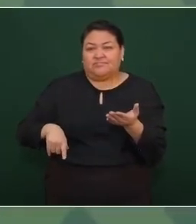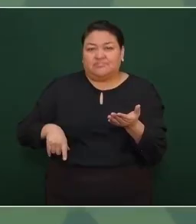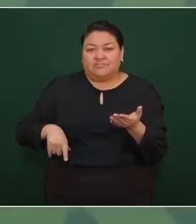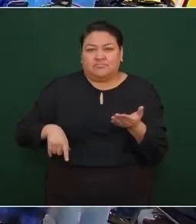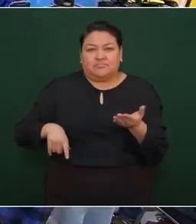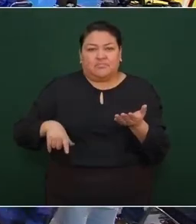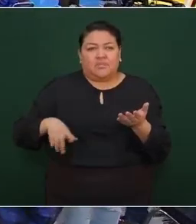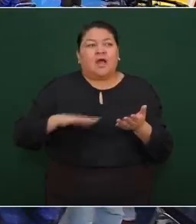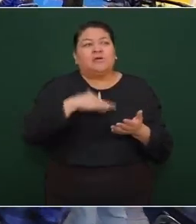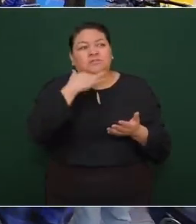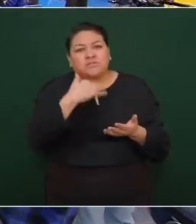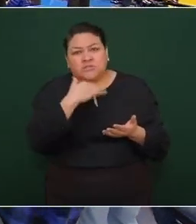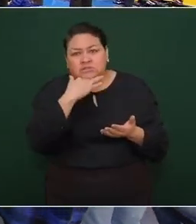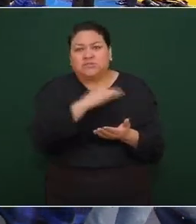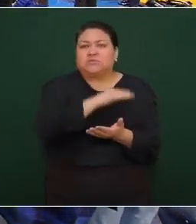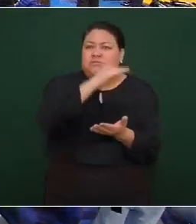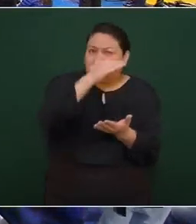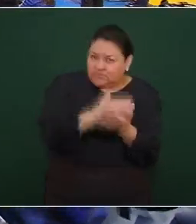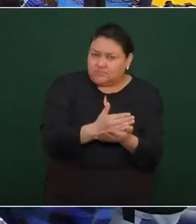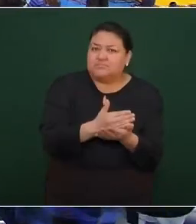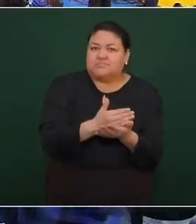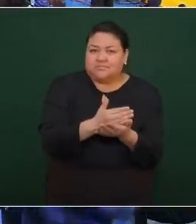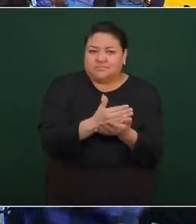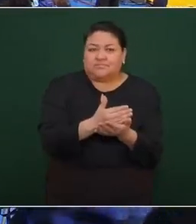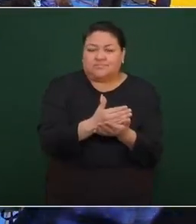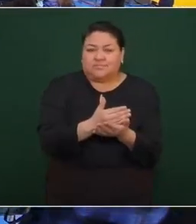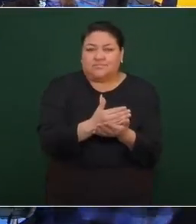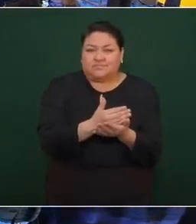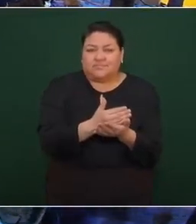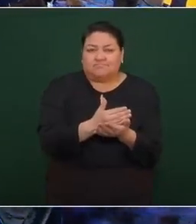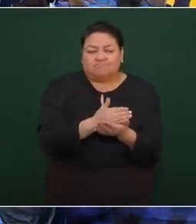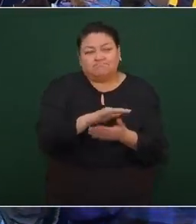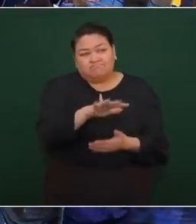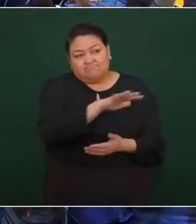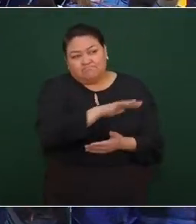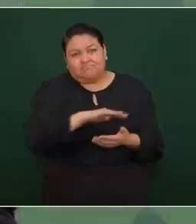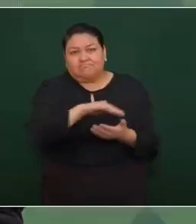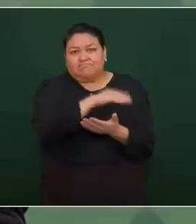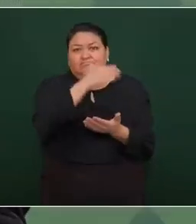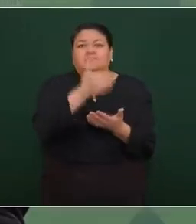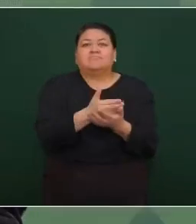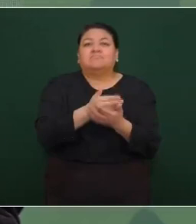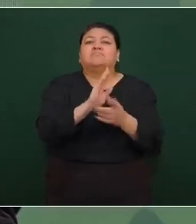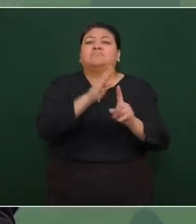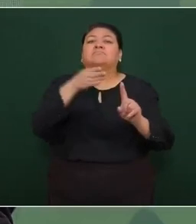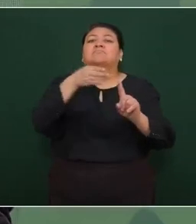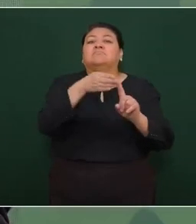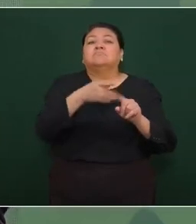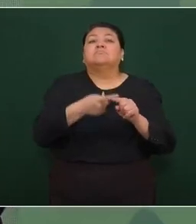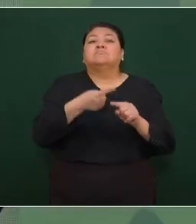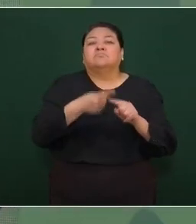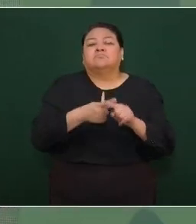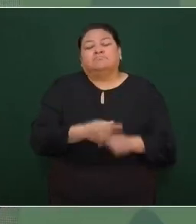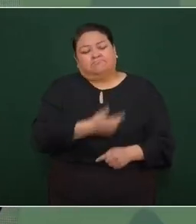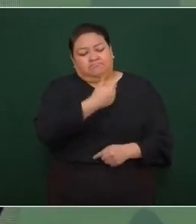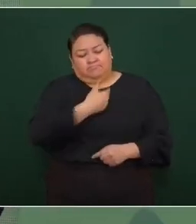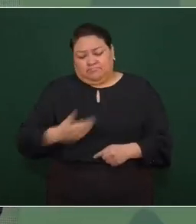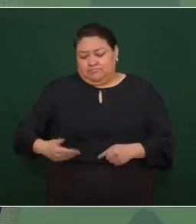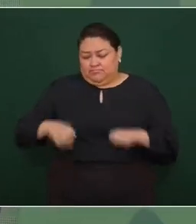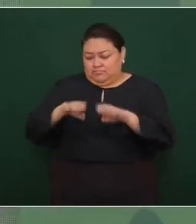frenado la corrupción en lo que corresponde sobre todo al Poder Ejecutivo.